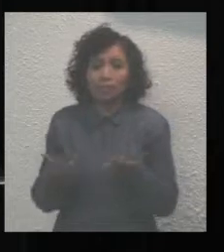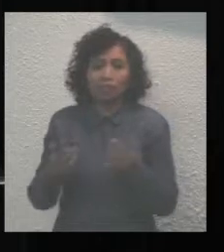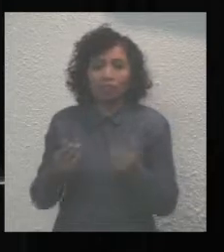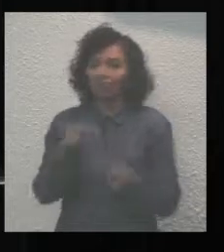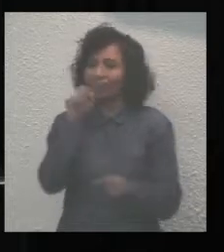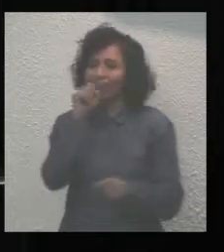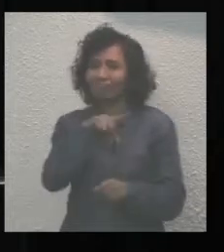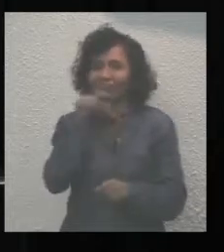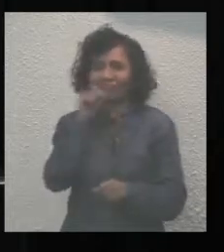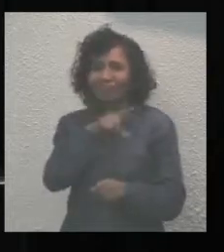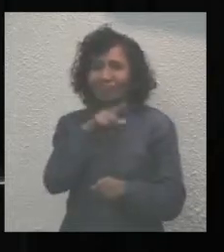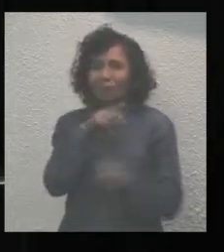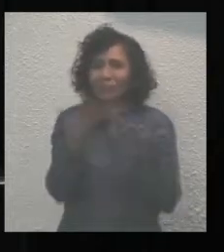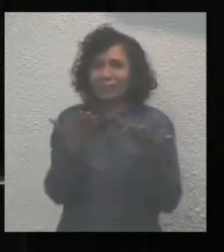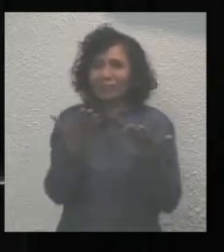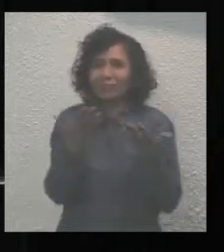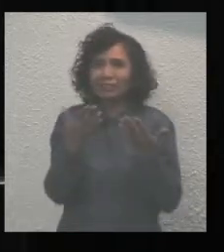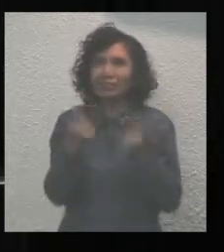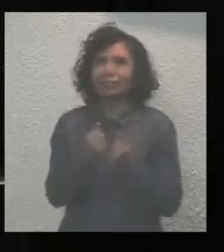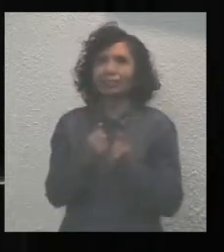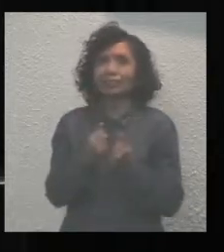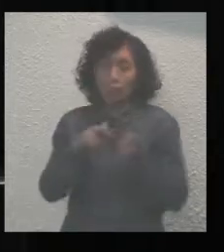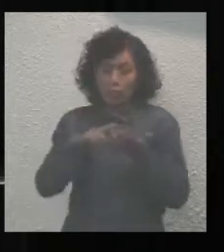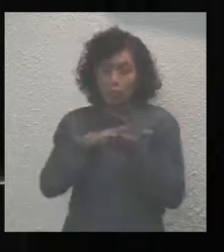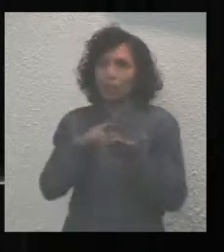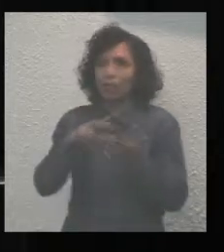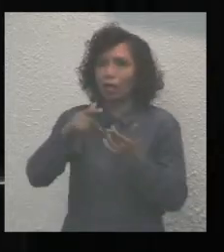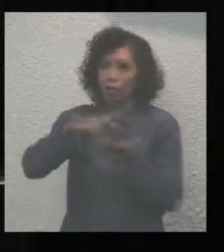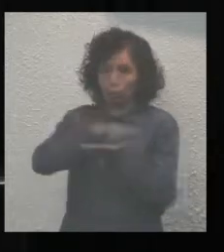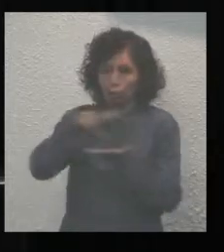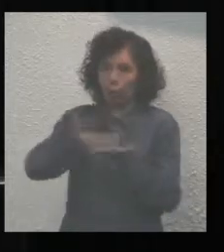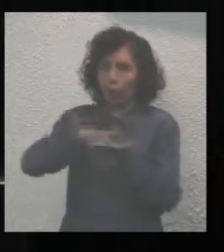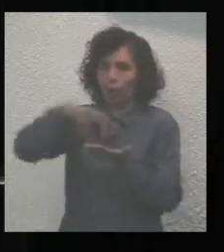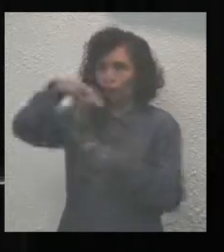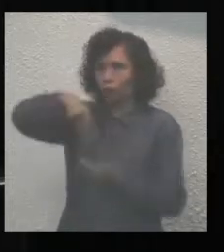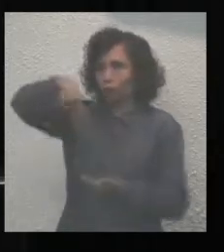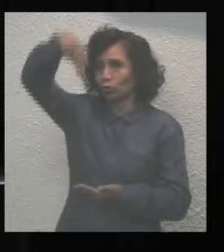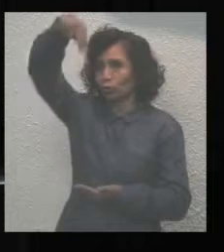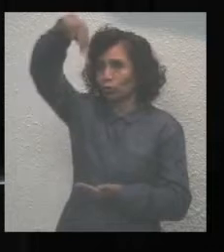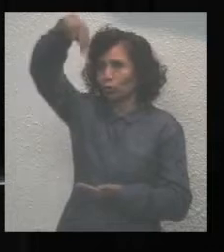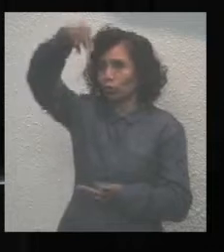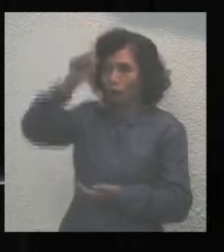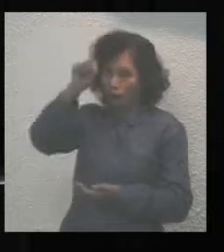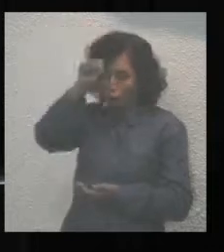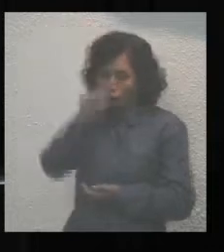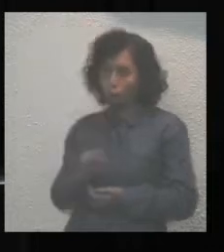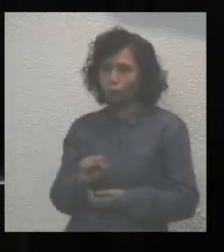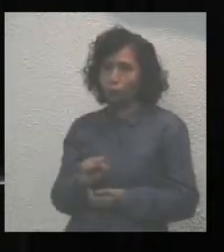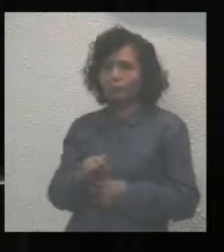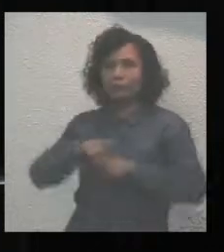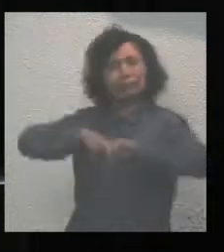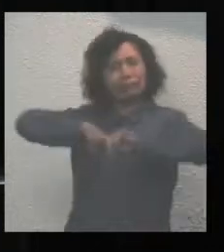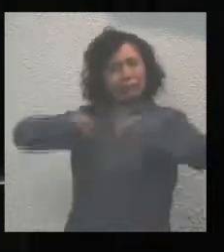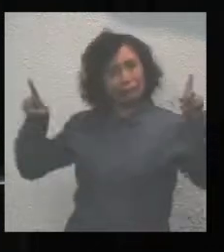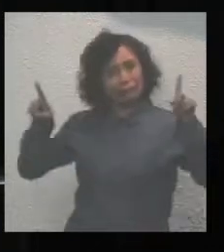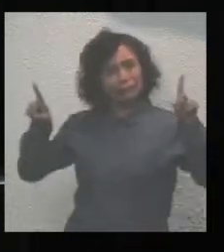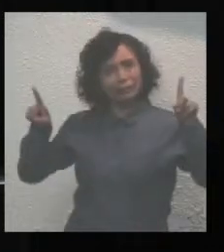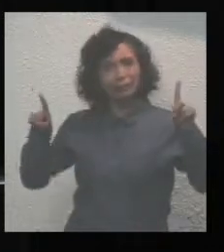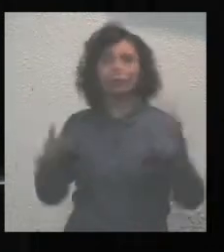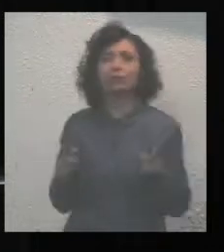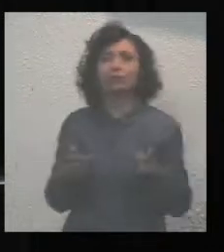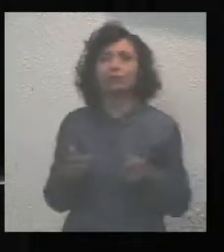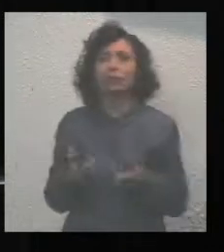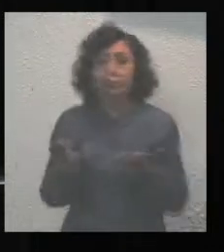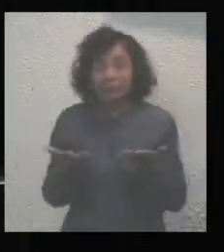hay una enorme brecha entre la región norte y el resto del territorio estatal. La prosperidad